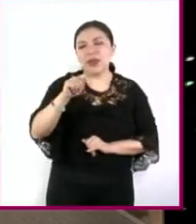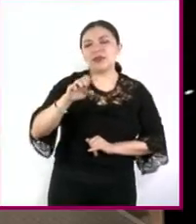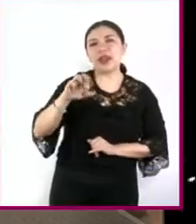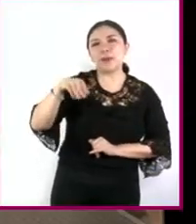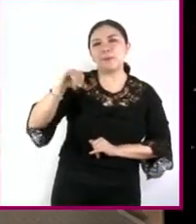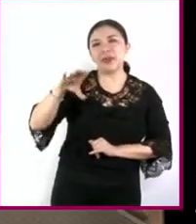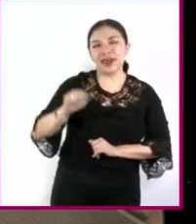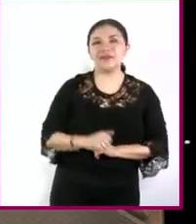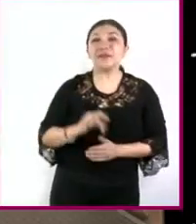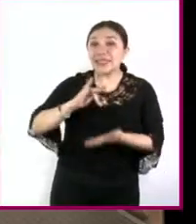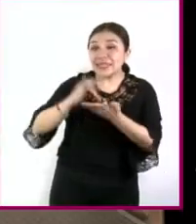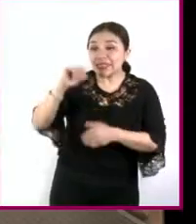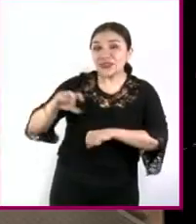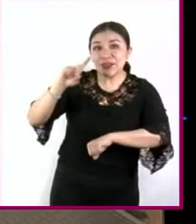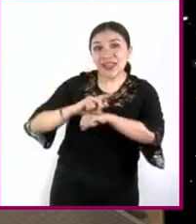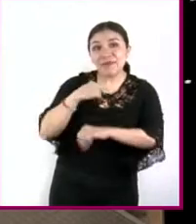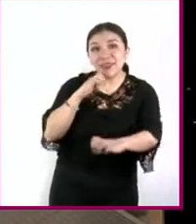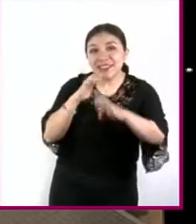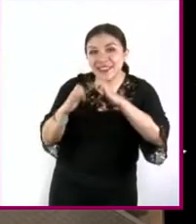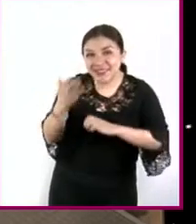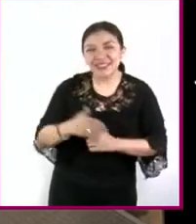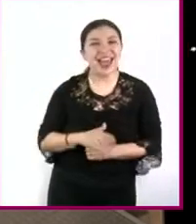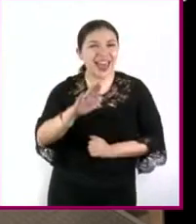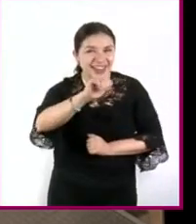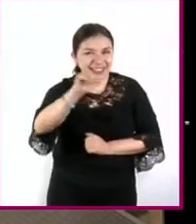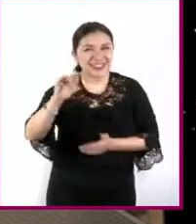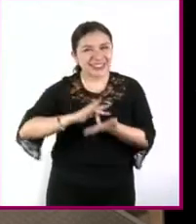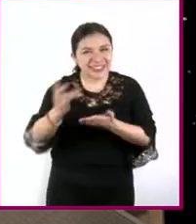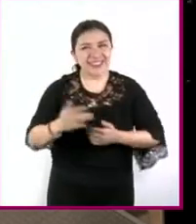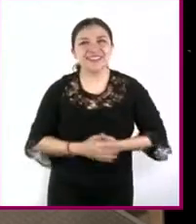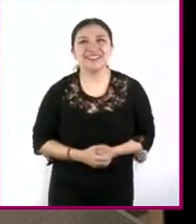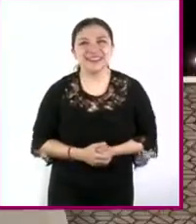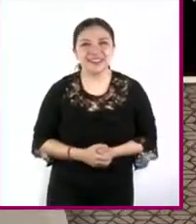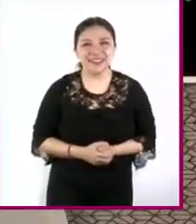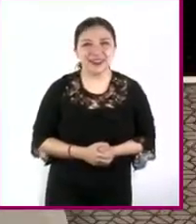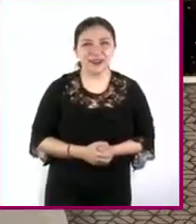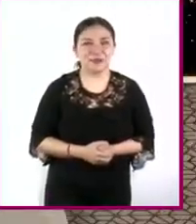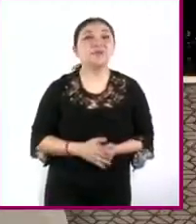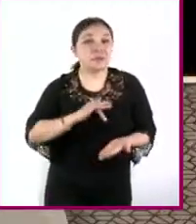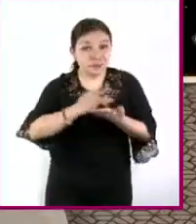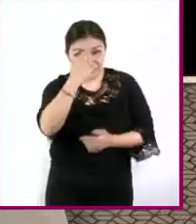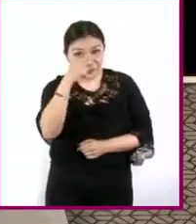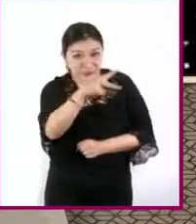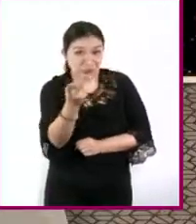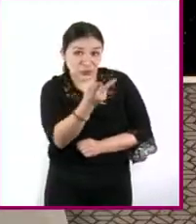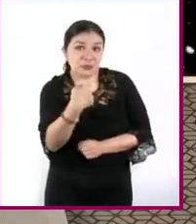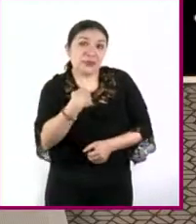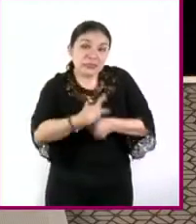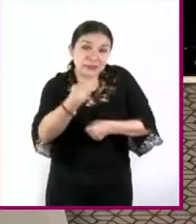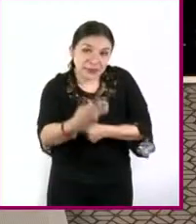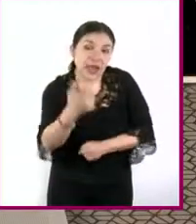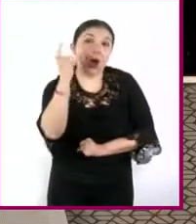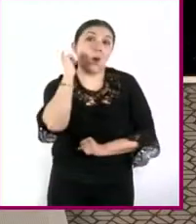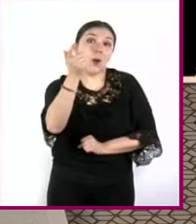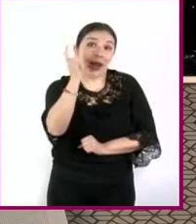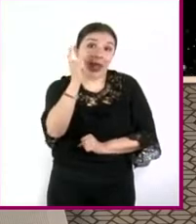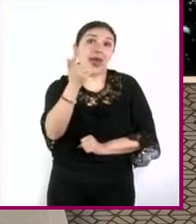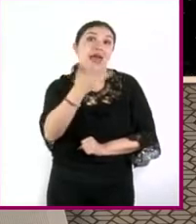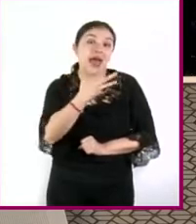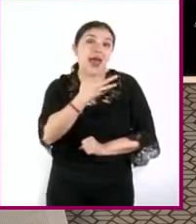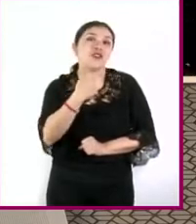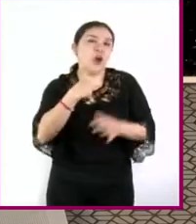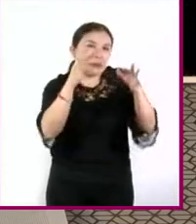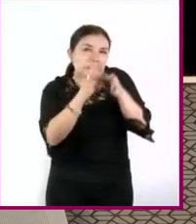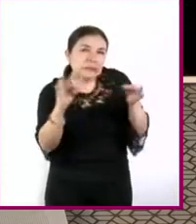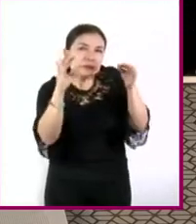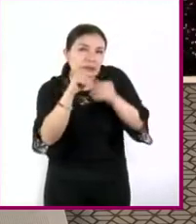gracias por la entrevista adiós doctor muchas gracias muchas gracias a ustedes por invitarme y ojalá haya podido